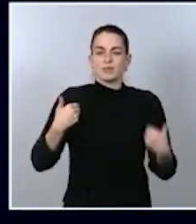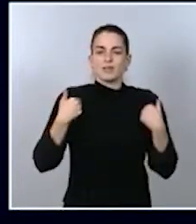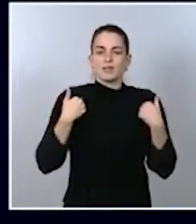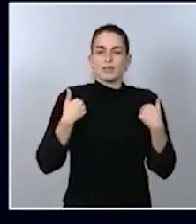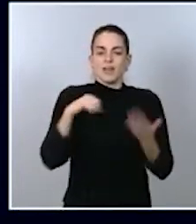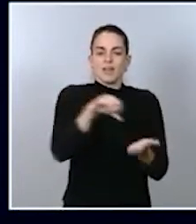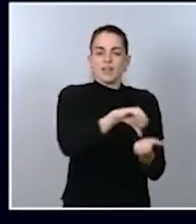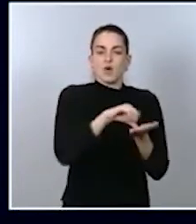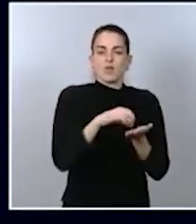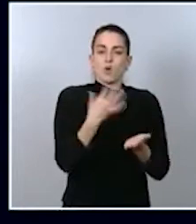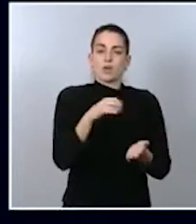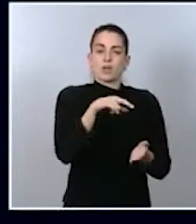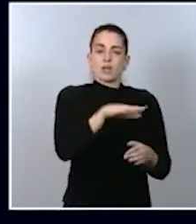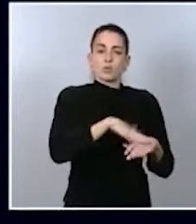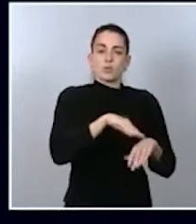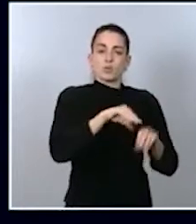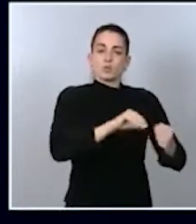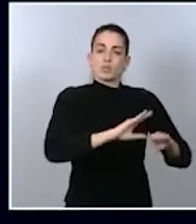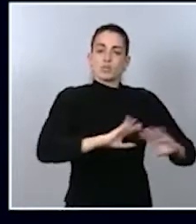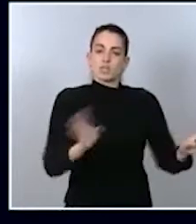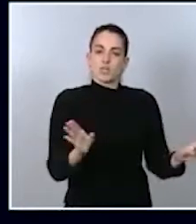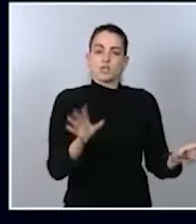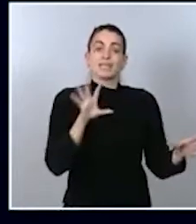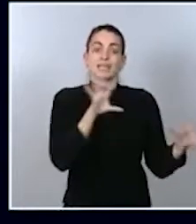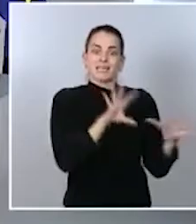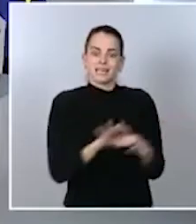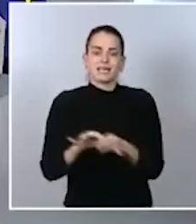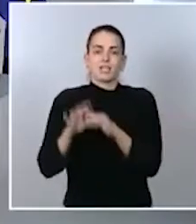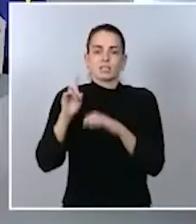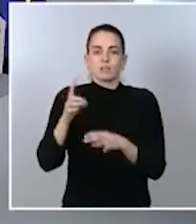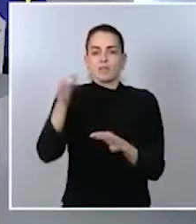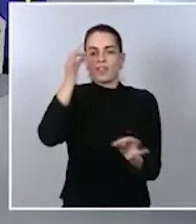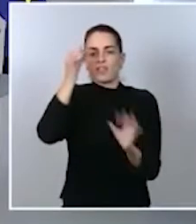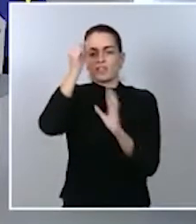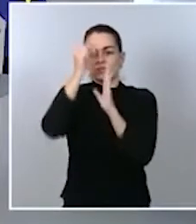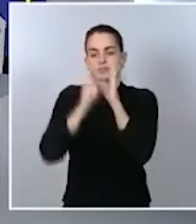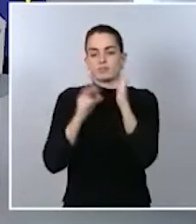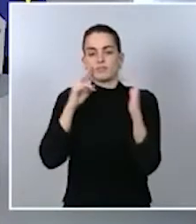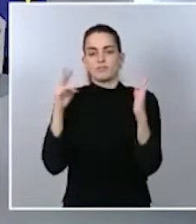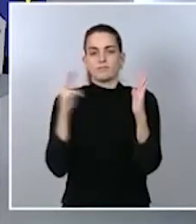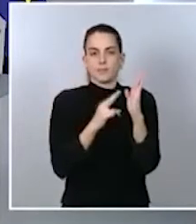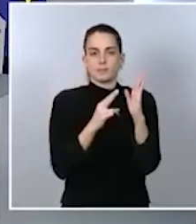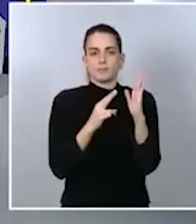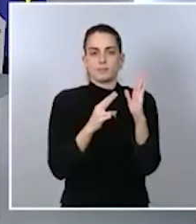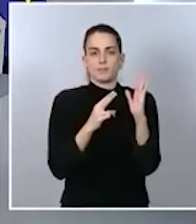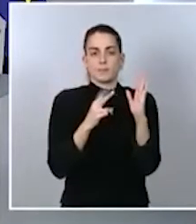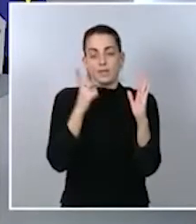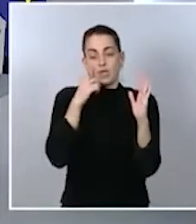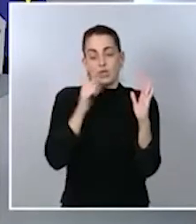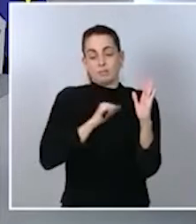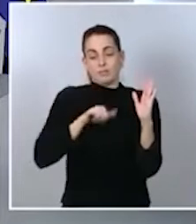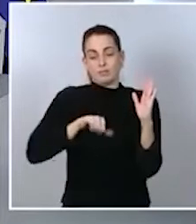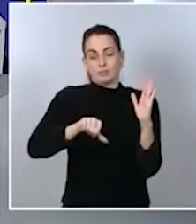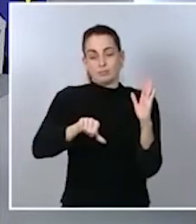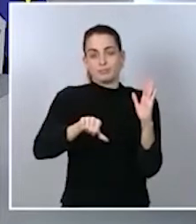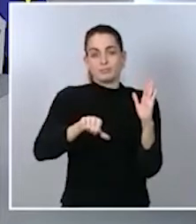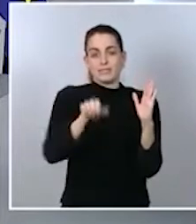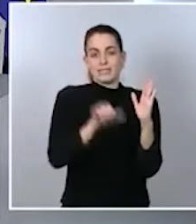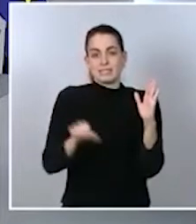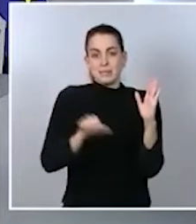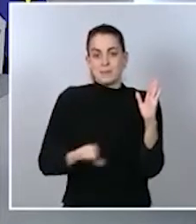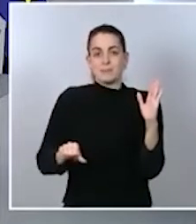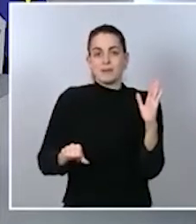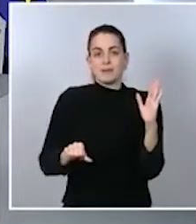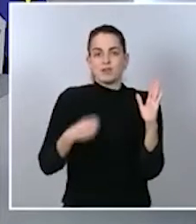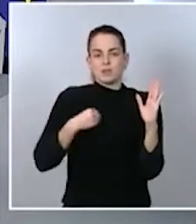relación con esto, teniendo en cuenta los datos que estamos viendo y los que se esperan, considera que ha sido un error